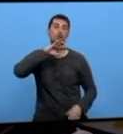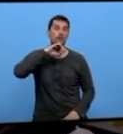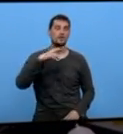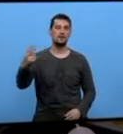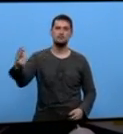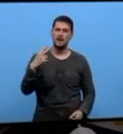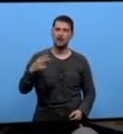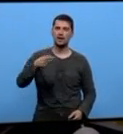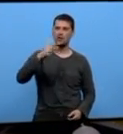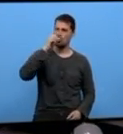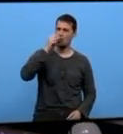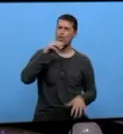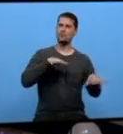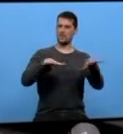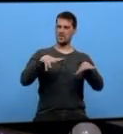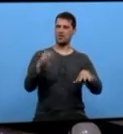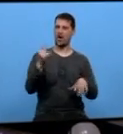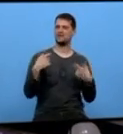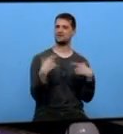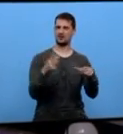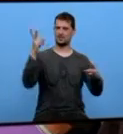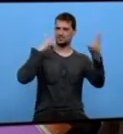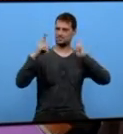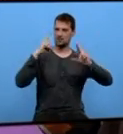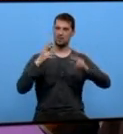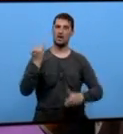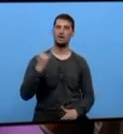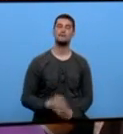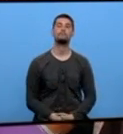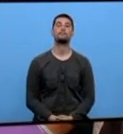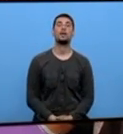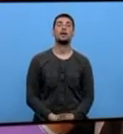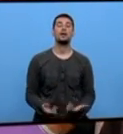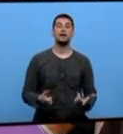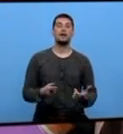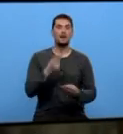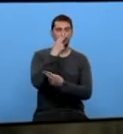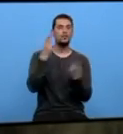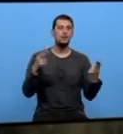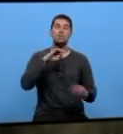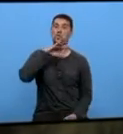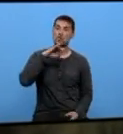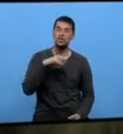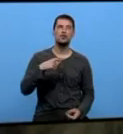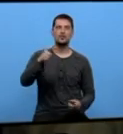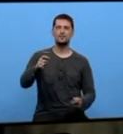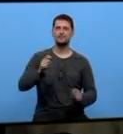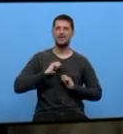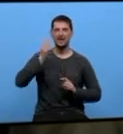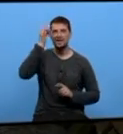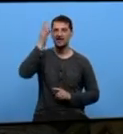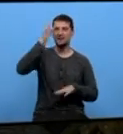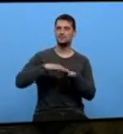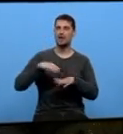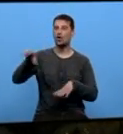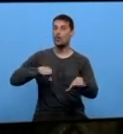que el lugo está en movimiento en el sector de la peluquería O público se oi con moi boi sabor de boca e con ideas para mercar a ocasión mereceu a